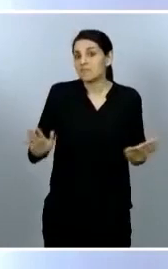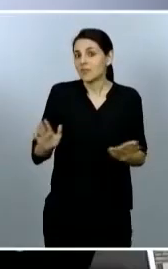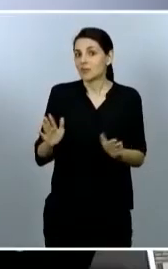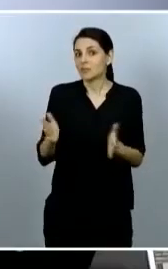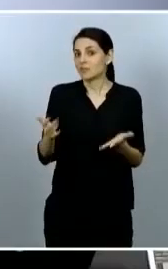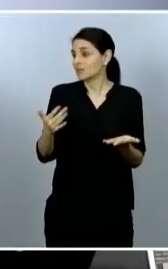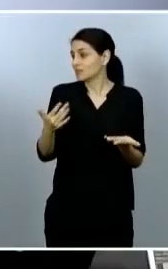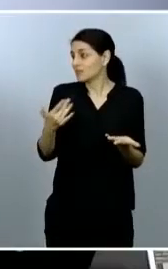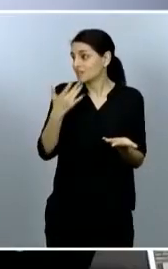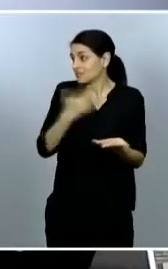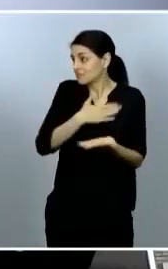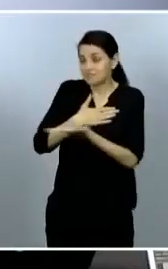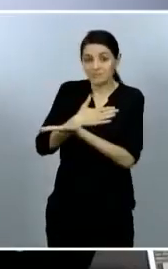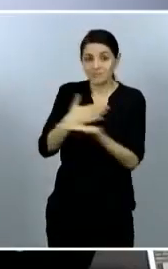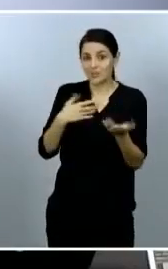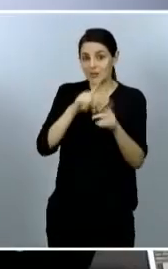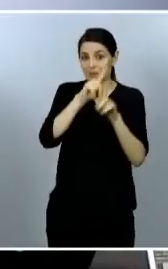Muy bien, ministro, muchas gracias por la información.